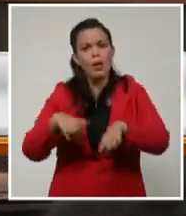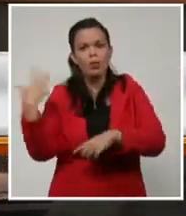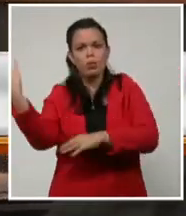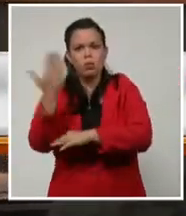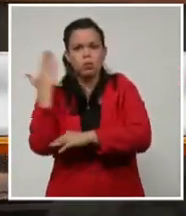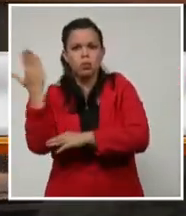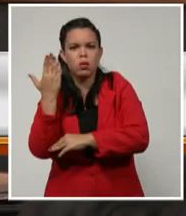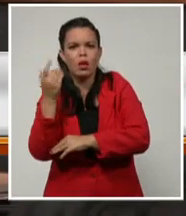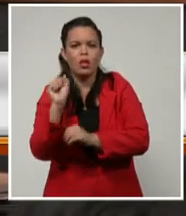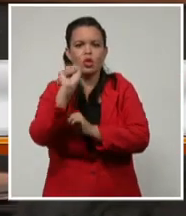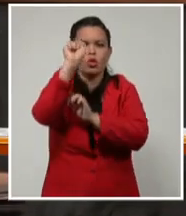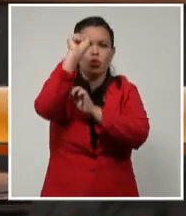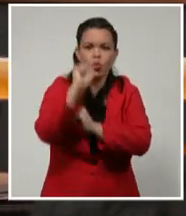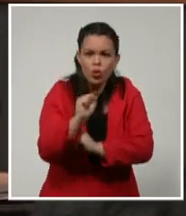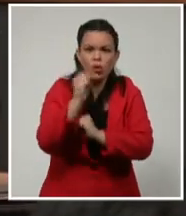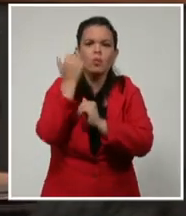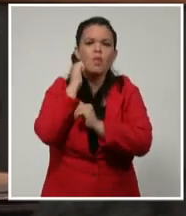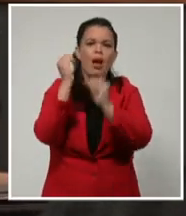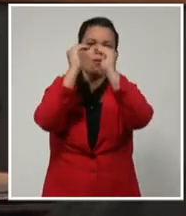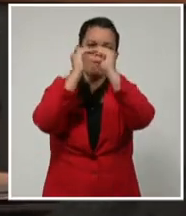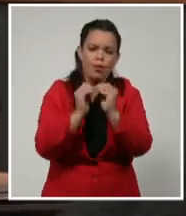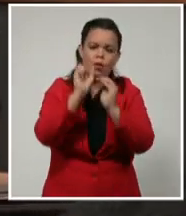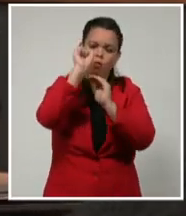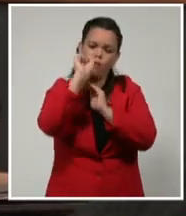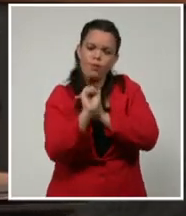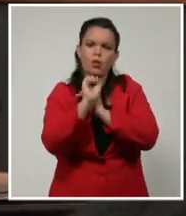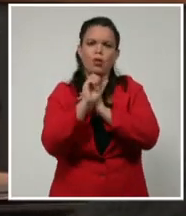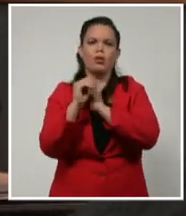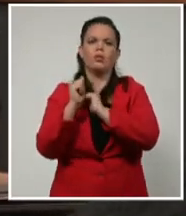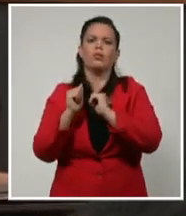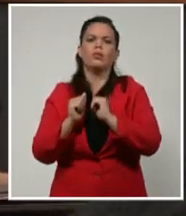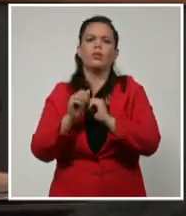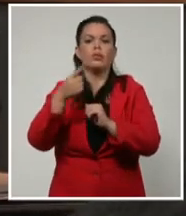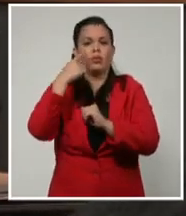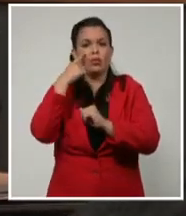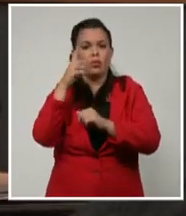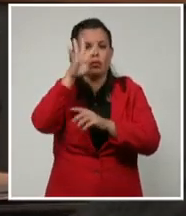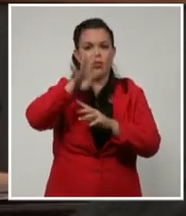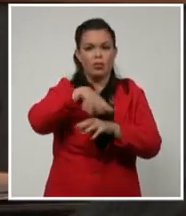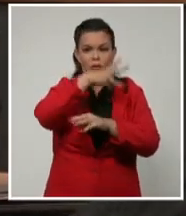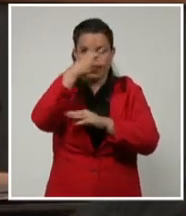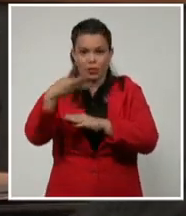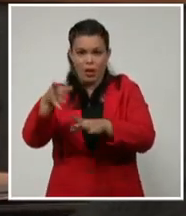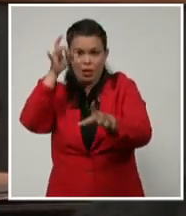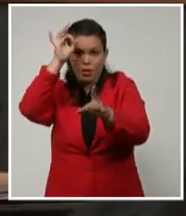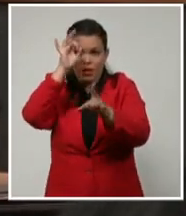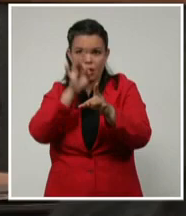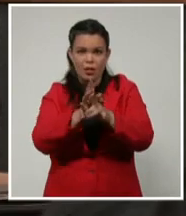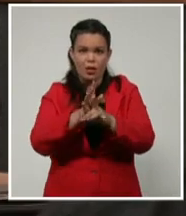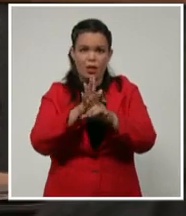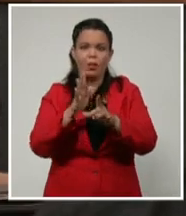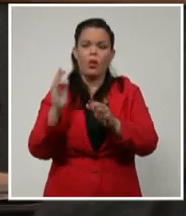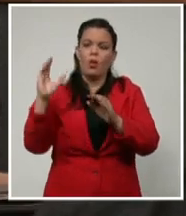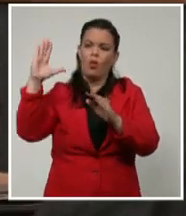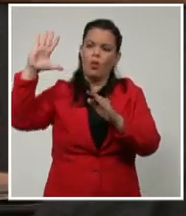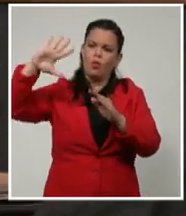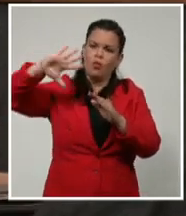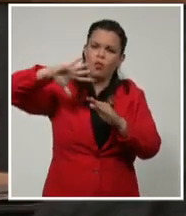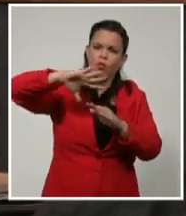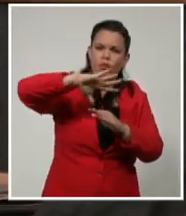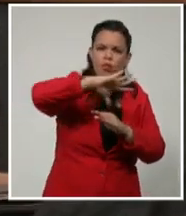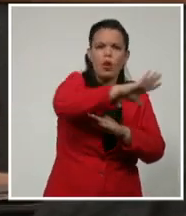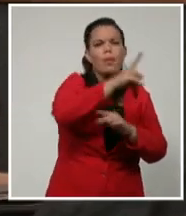sur de lo que estaba previsto en los modelos iniciales, pero hay una afectación de todas maneras que hay que atender